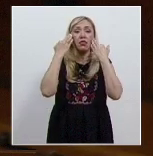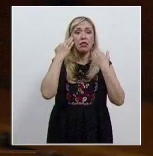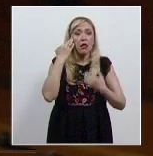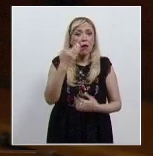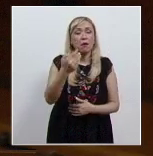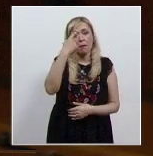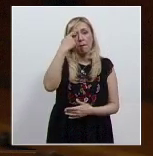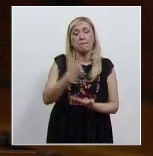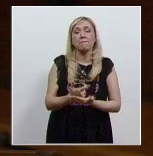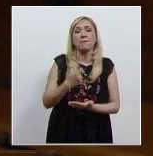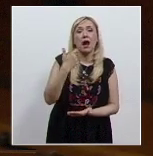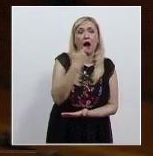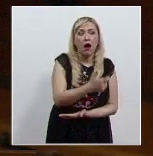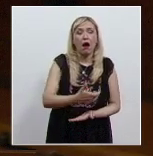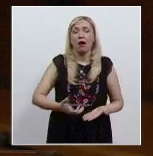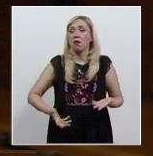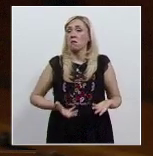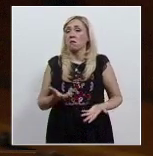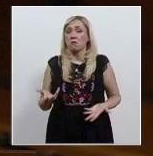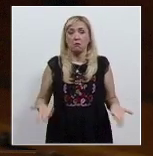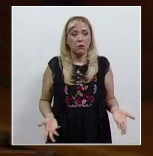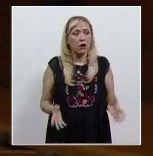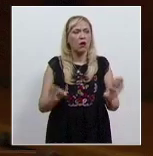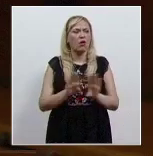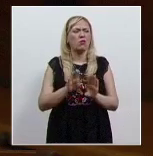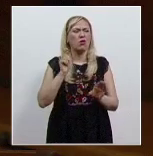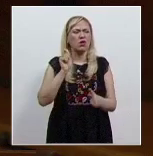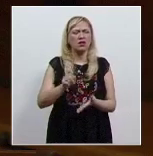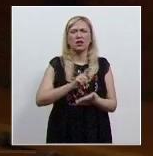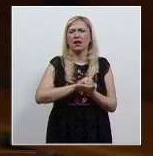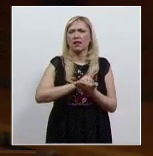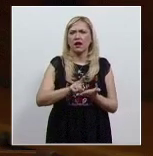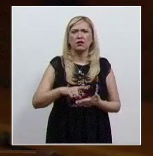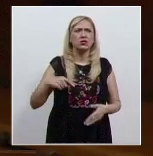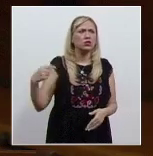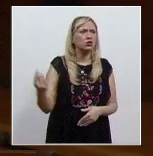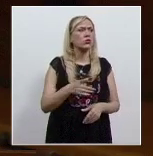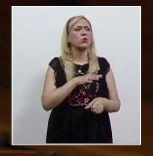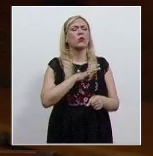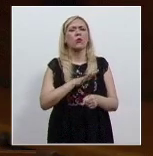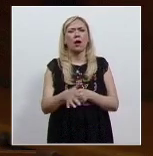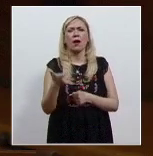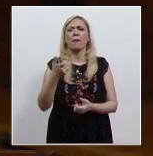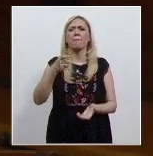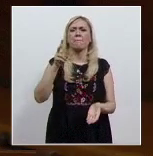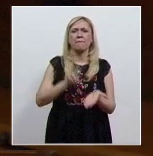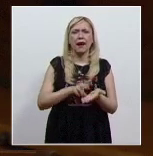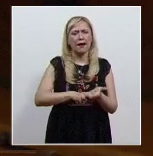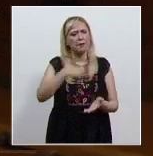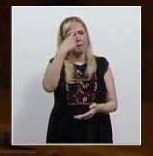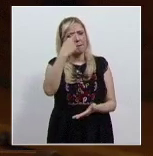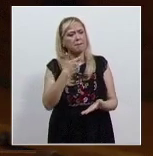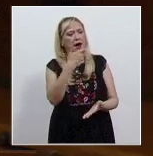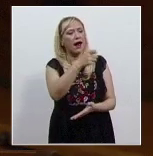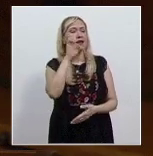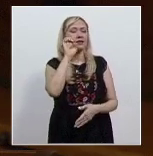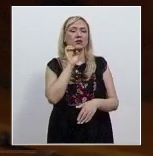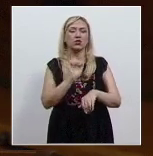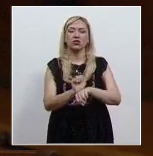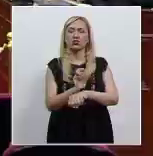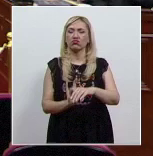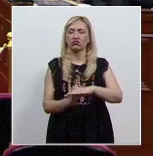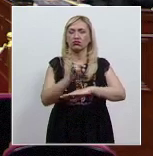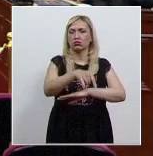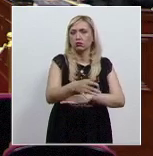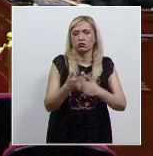es decir, no se establece la base del derecho sobre la cual se determinará la tarifa a pagar por el servicio de estacionamiento